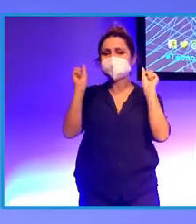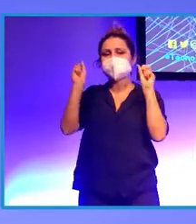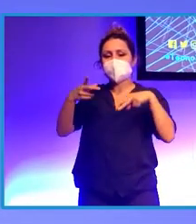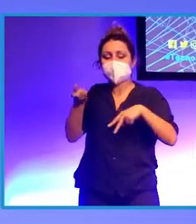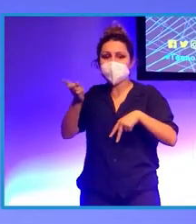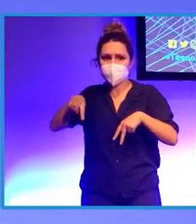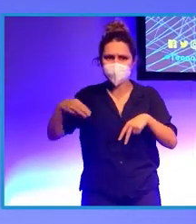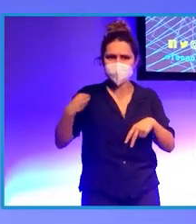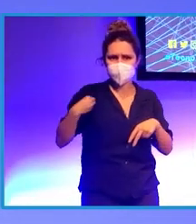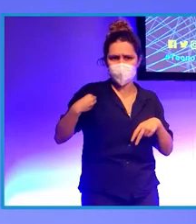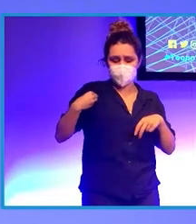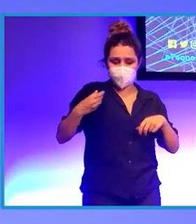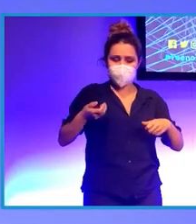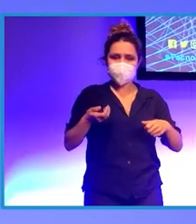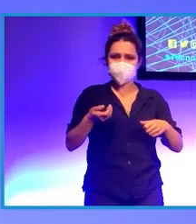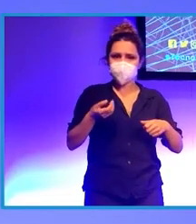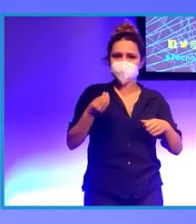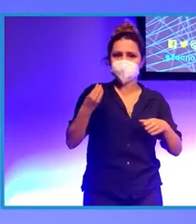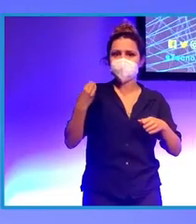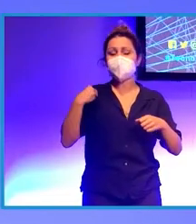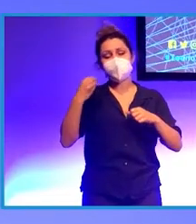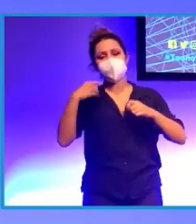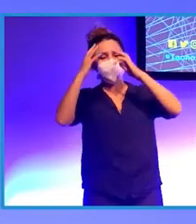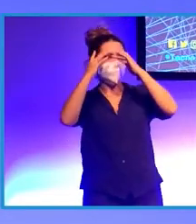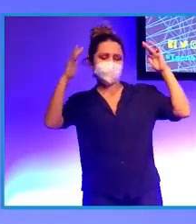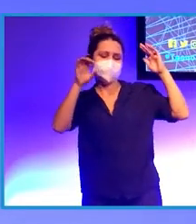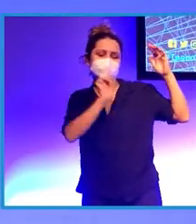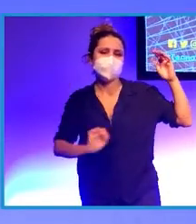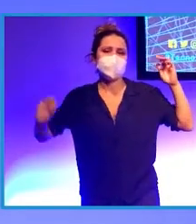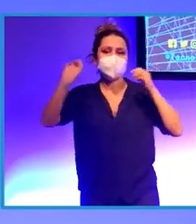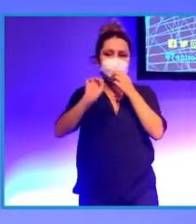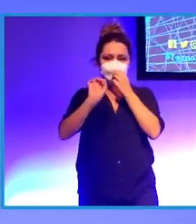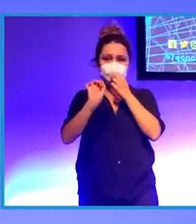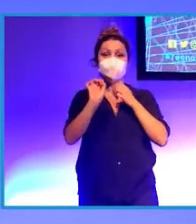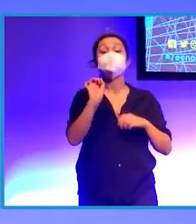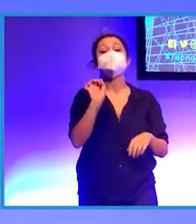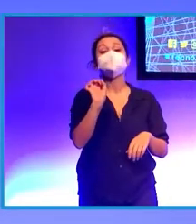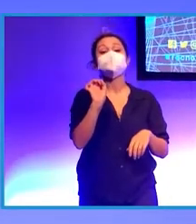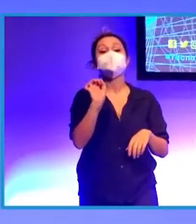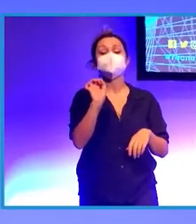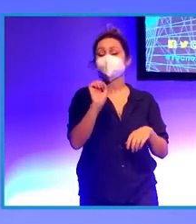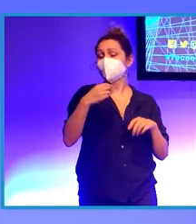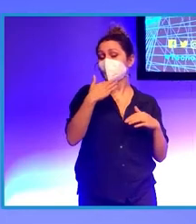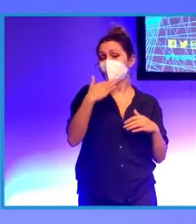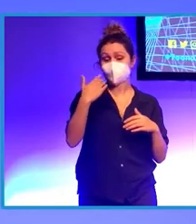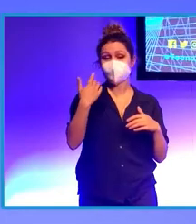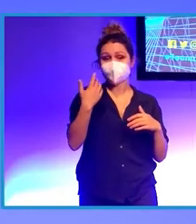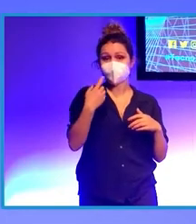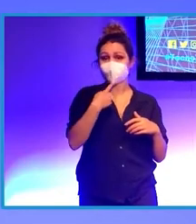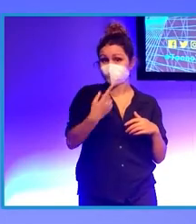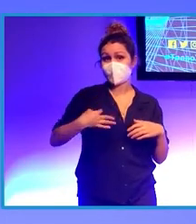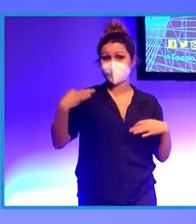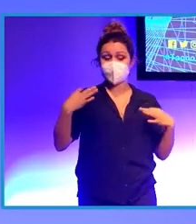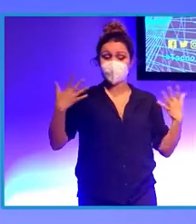limpio y con papel higiénico. ¿Se imaginan? Pura fantasía. Pero si hay algo que hay que reconocer es que la realidad